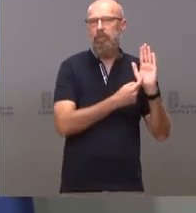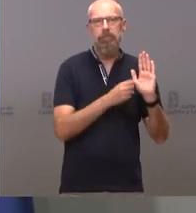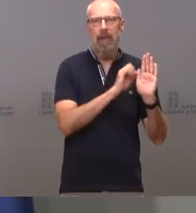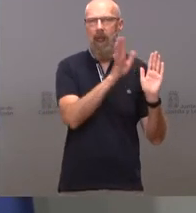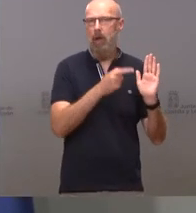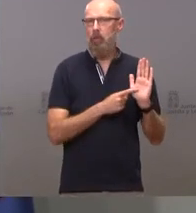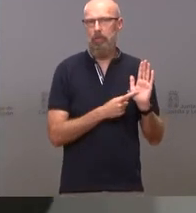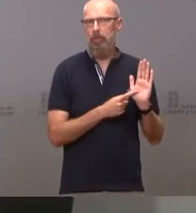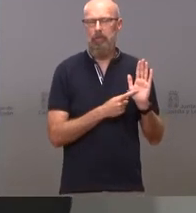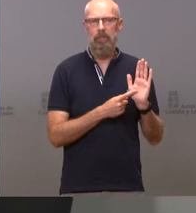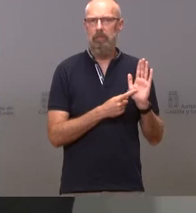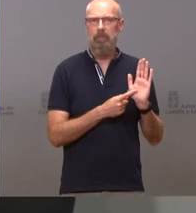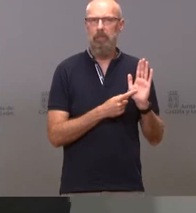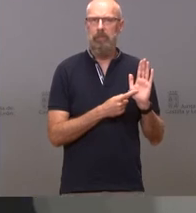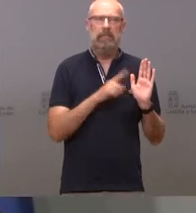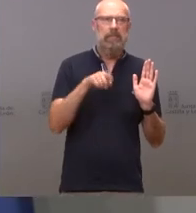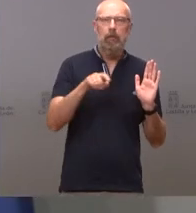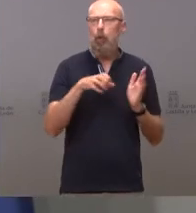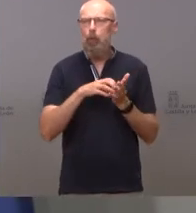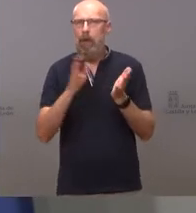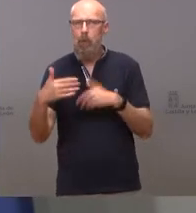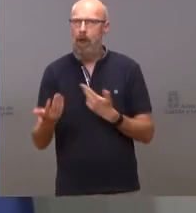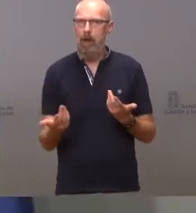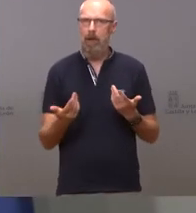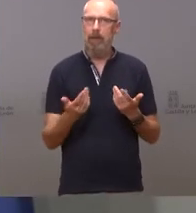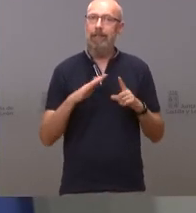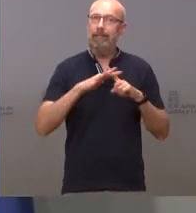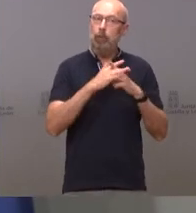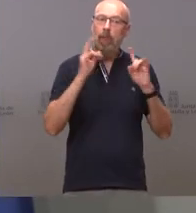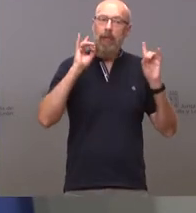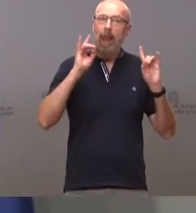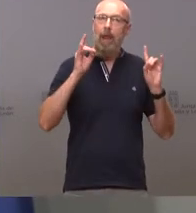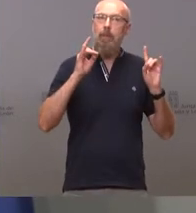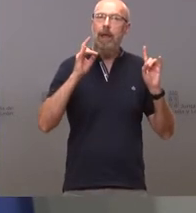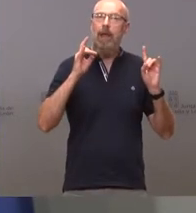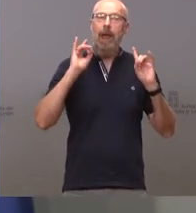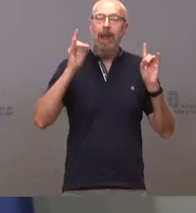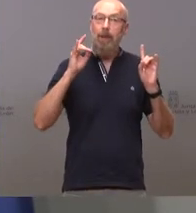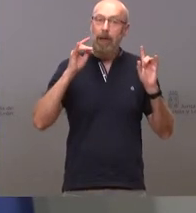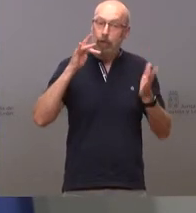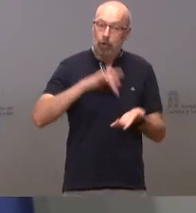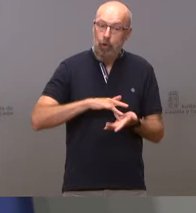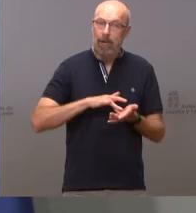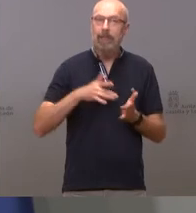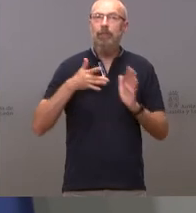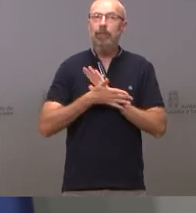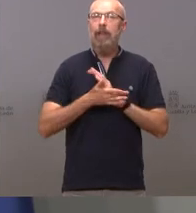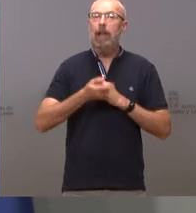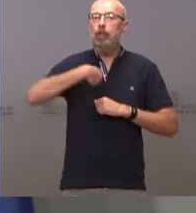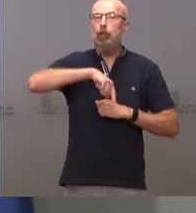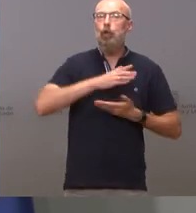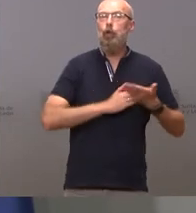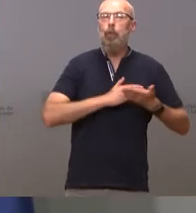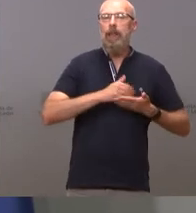en el estado de alarma lo más que somos somos autoridades delegadas o sea que